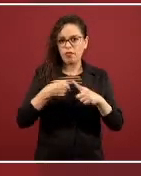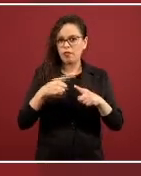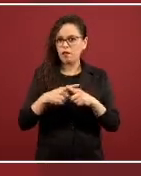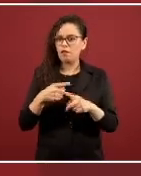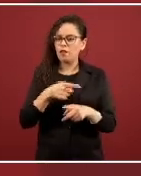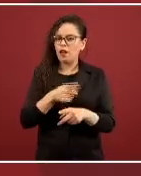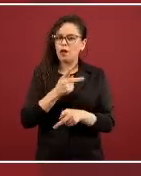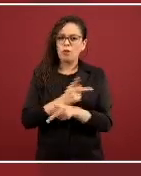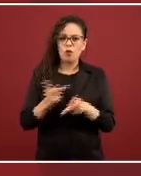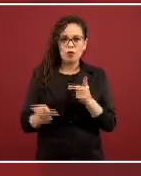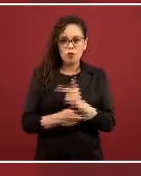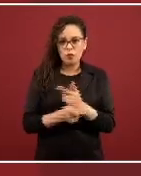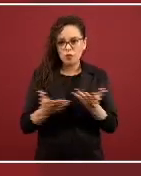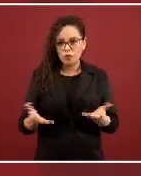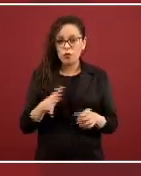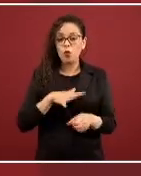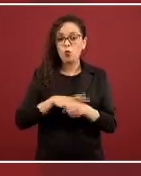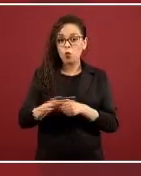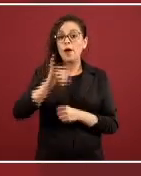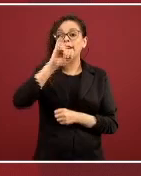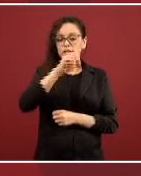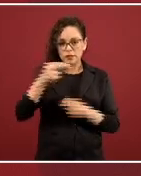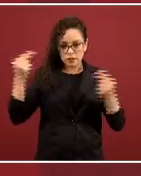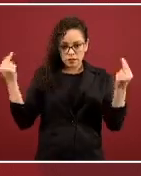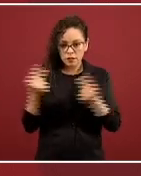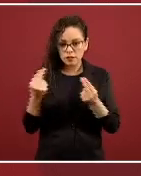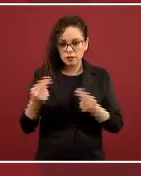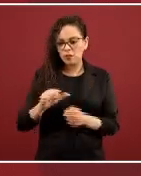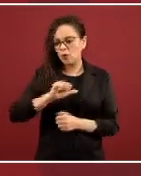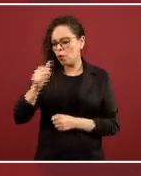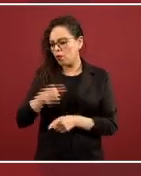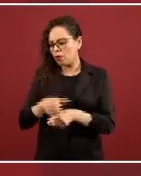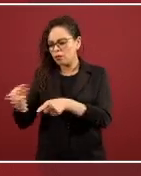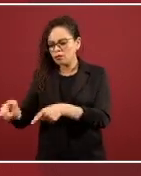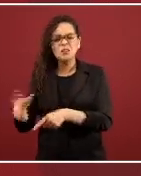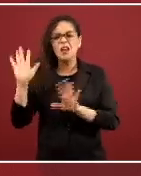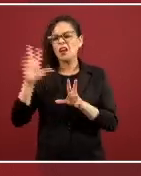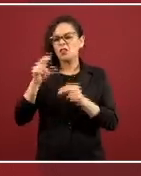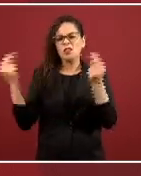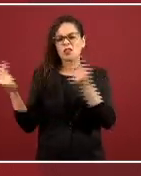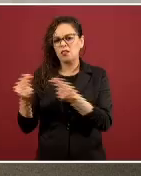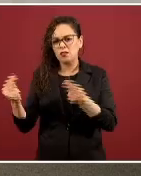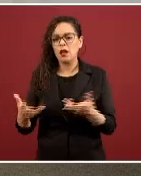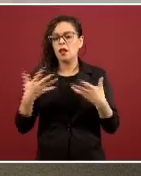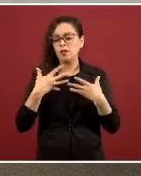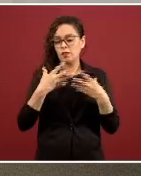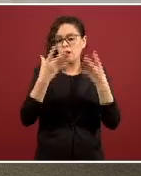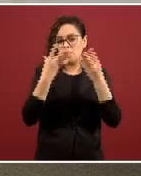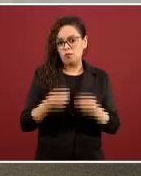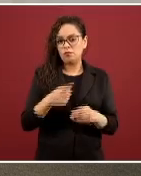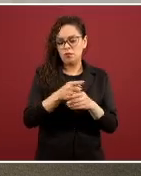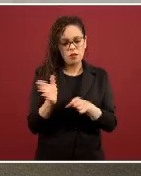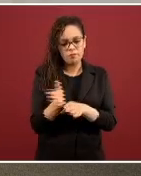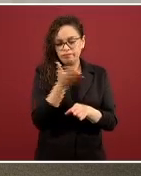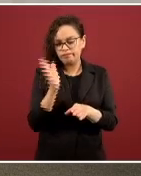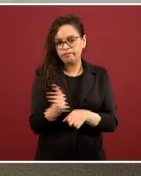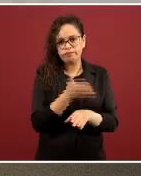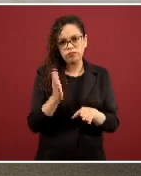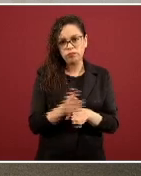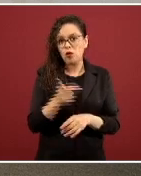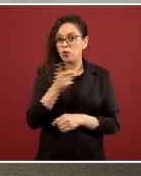insumos, cuáles sí corresponden a lo que necesitamos, cuáles no. varios han sido descartados y se quedan solamente los que son